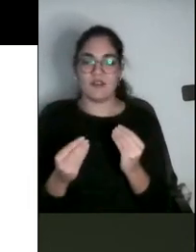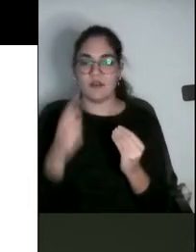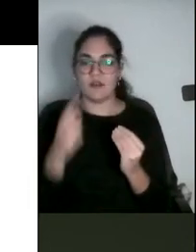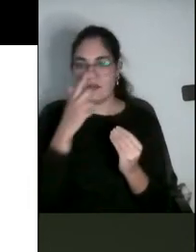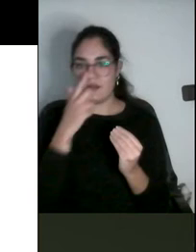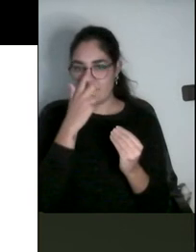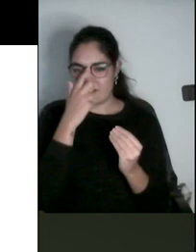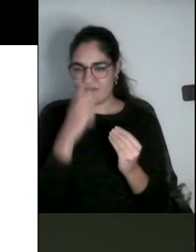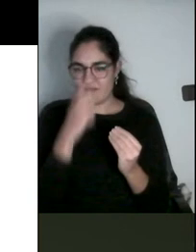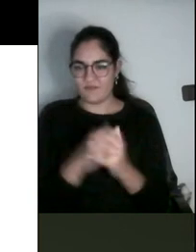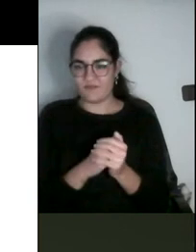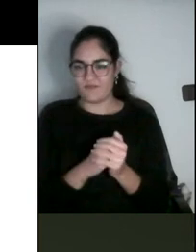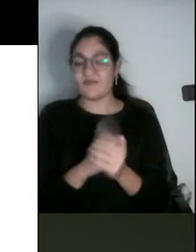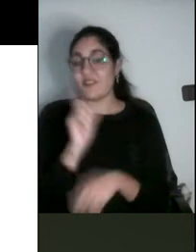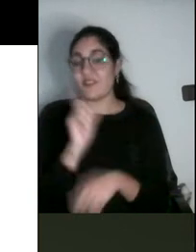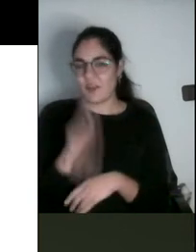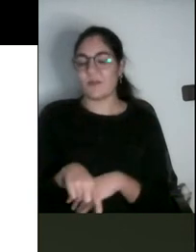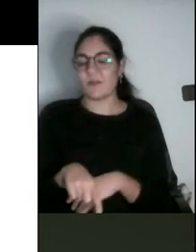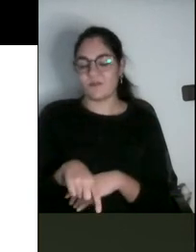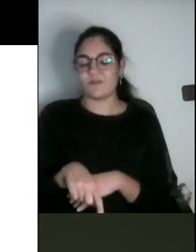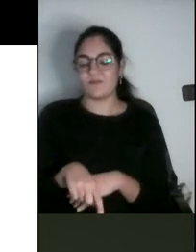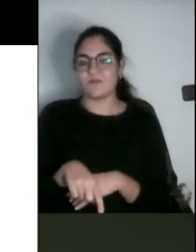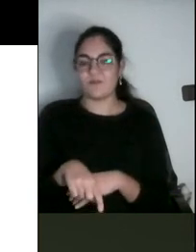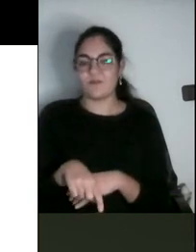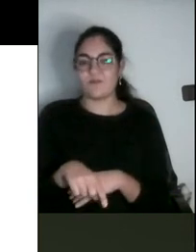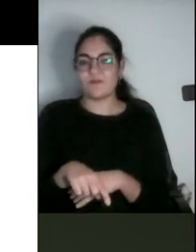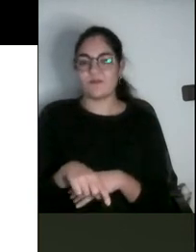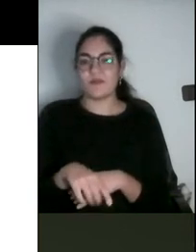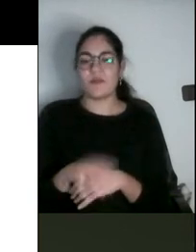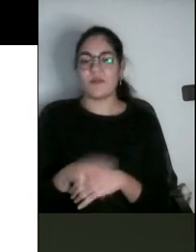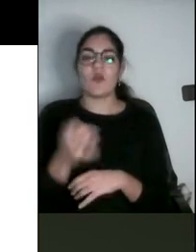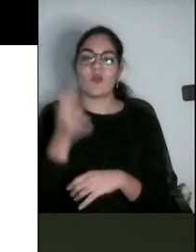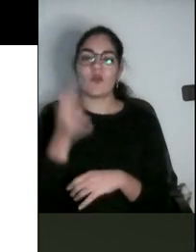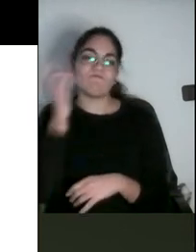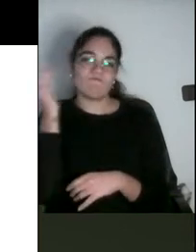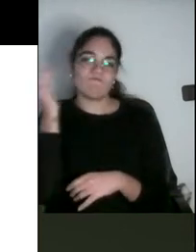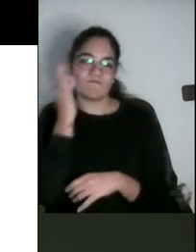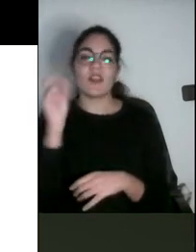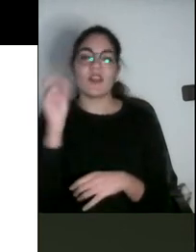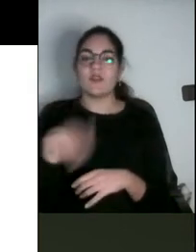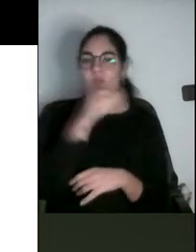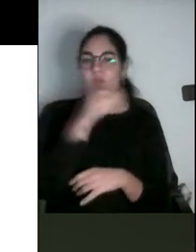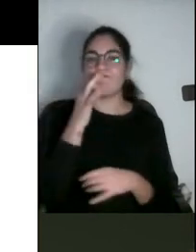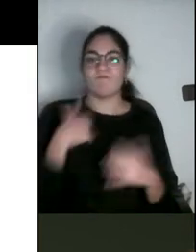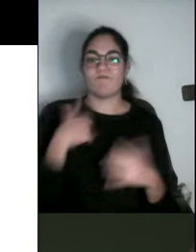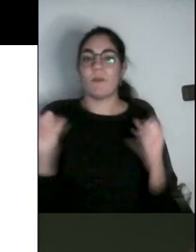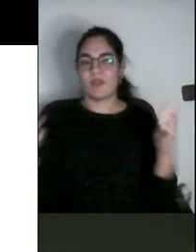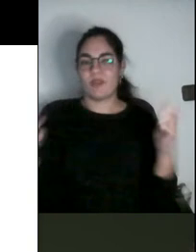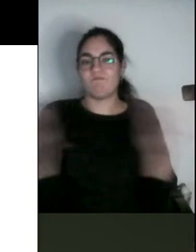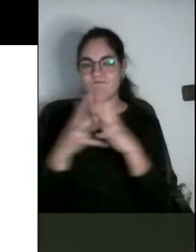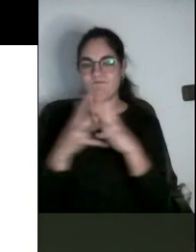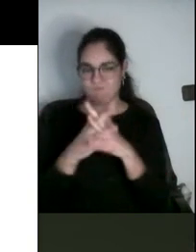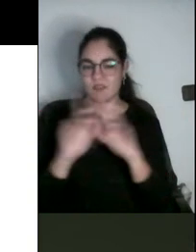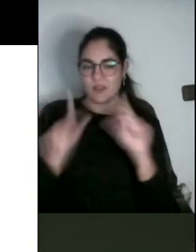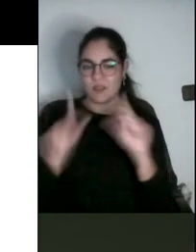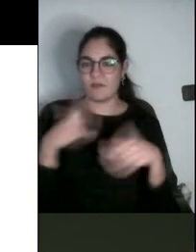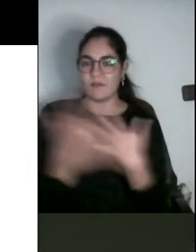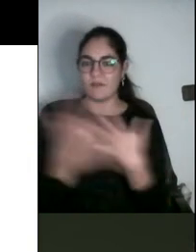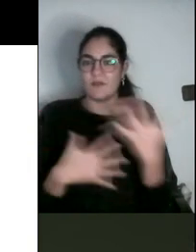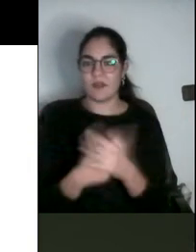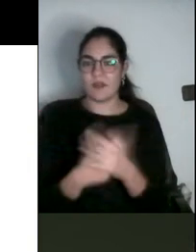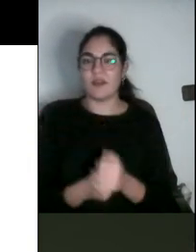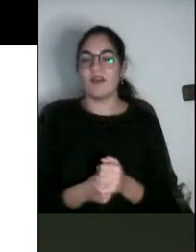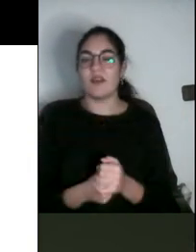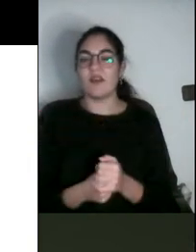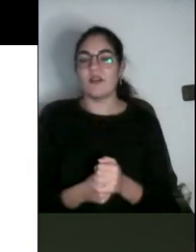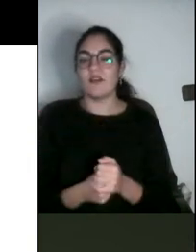que incorporar sobre todo la cuestión de la interseccionalidad. Estoy resumiendo mucho porque fue